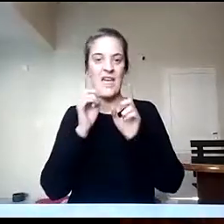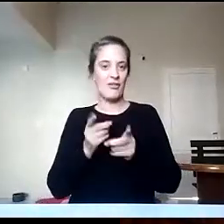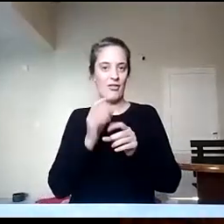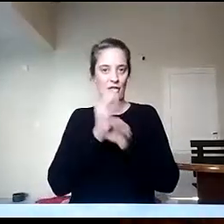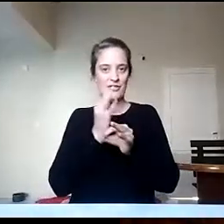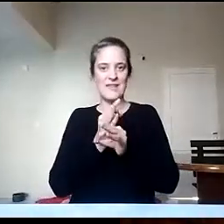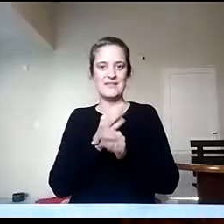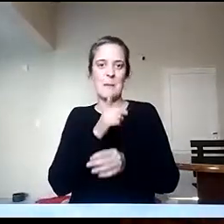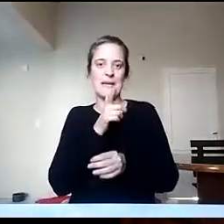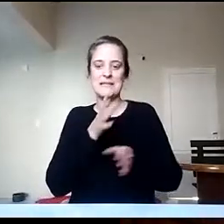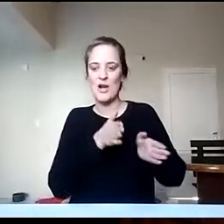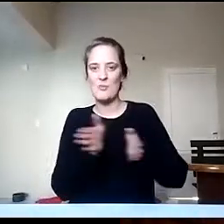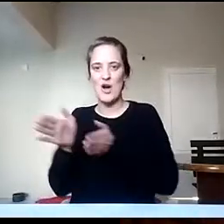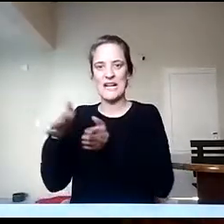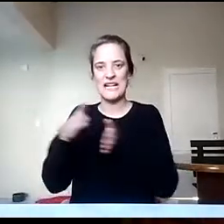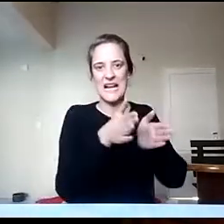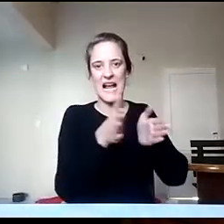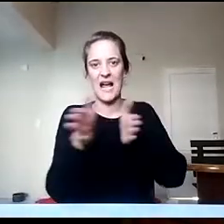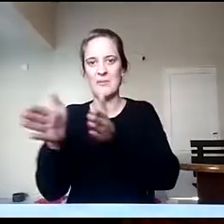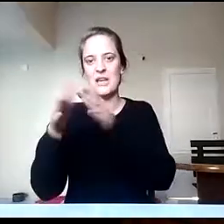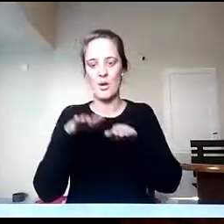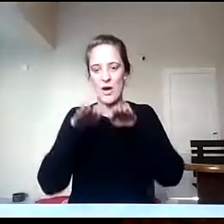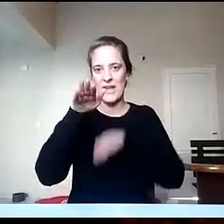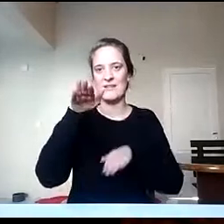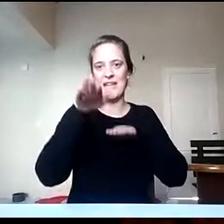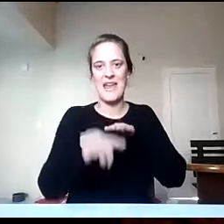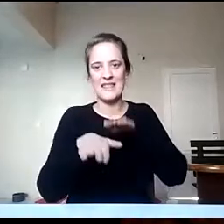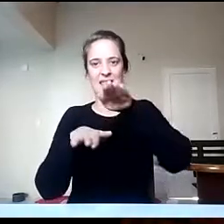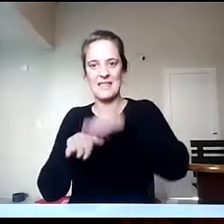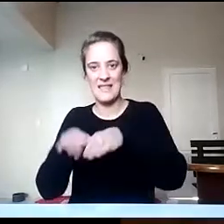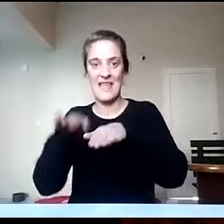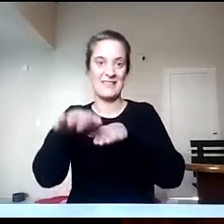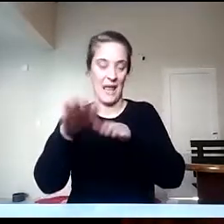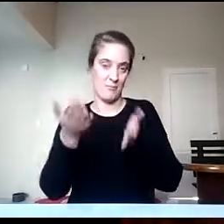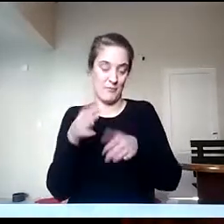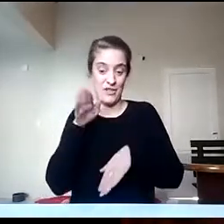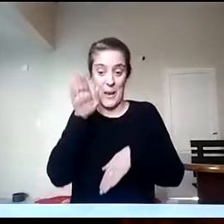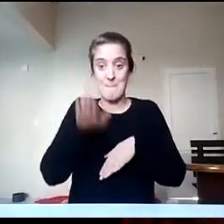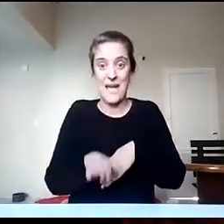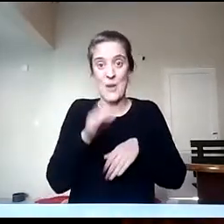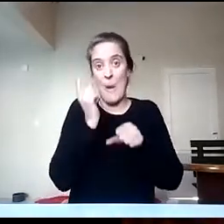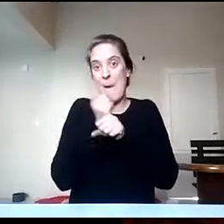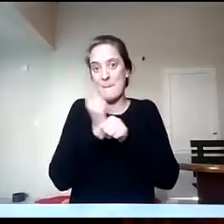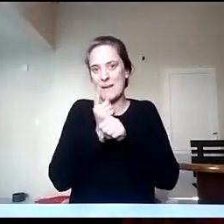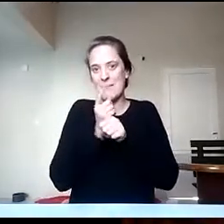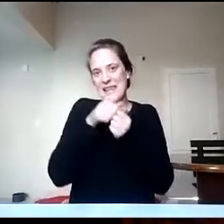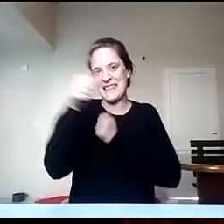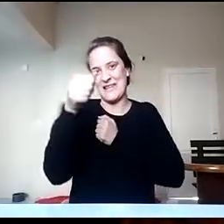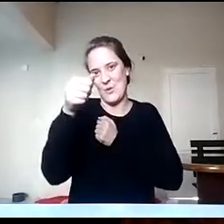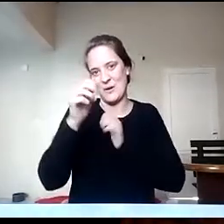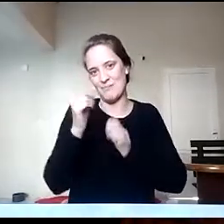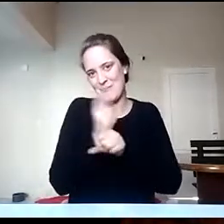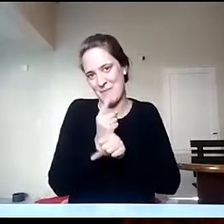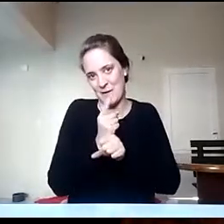a las que uno opta por desarrollar. Empezamos con el primer pasito, que es nuestro primer título, y después, bueno,